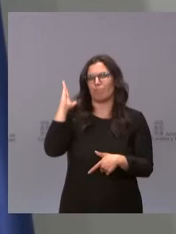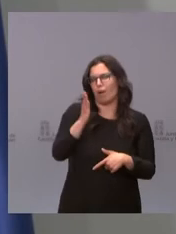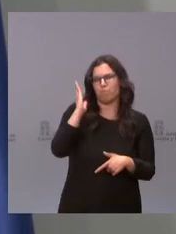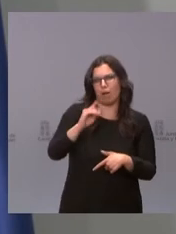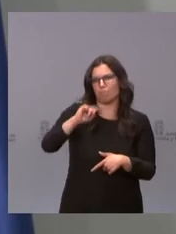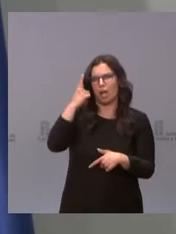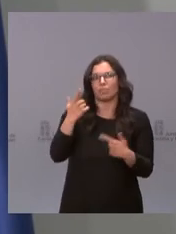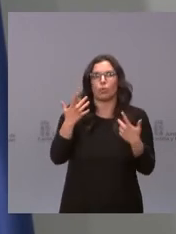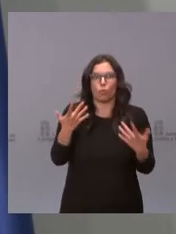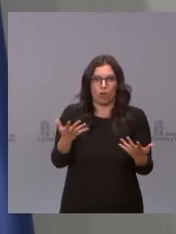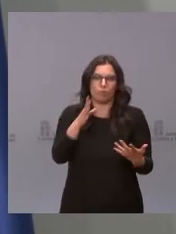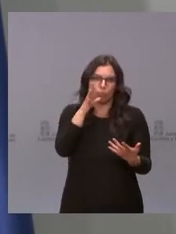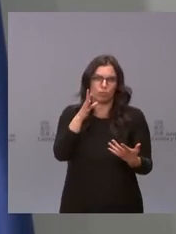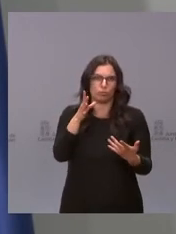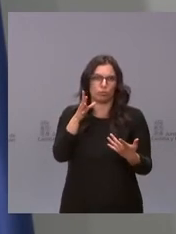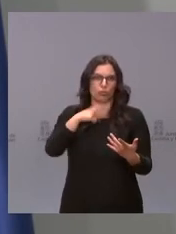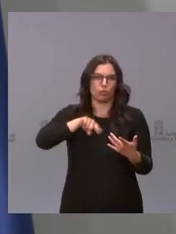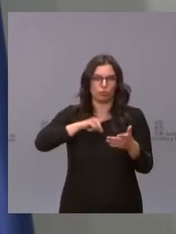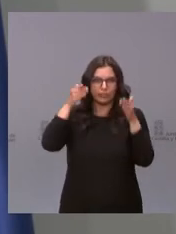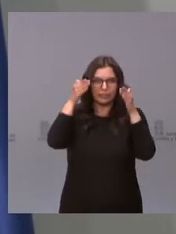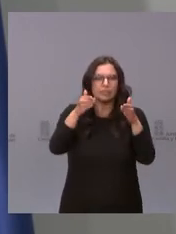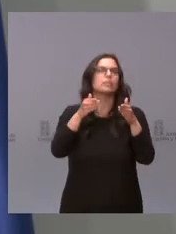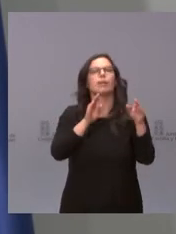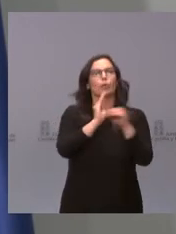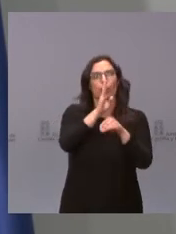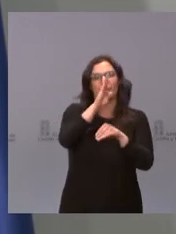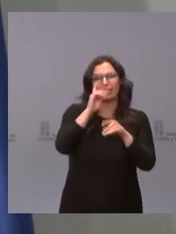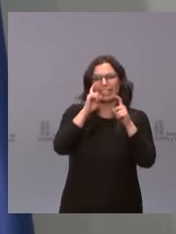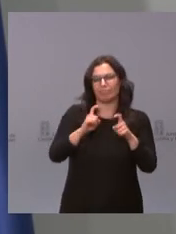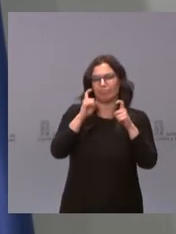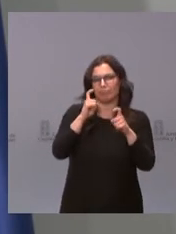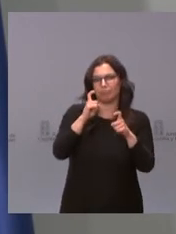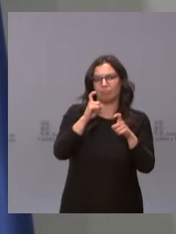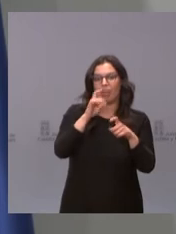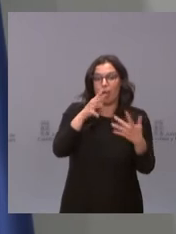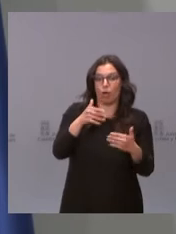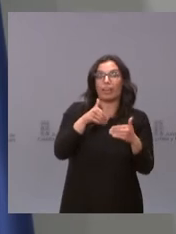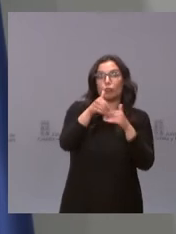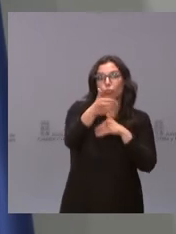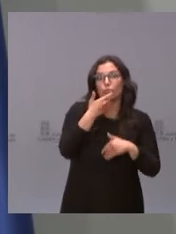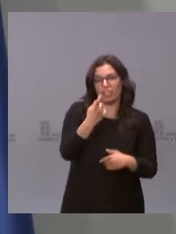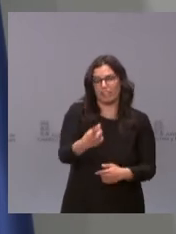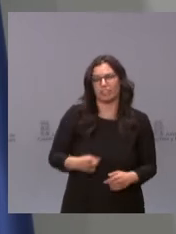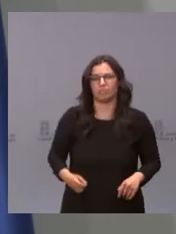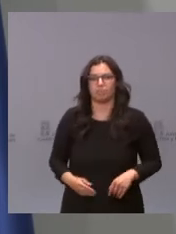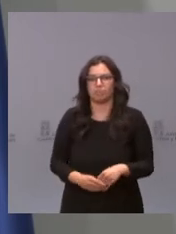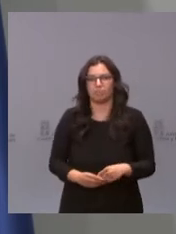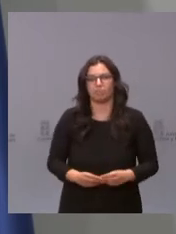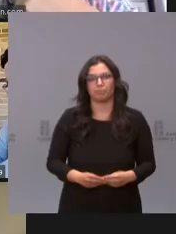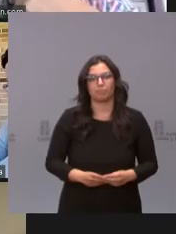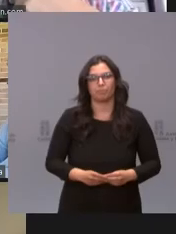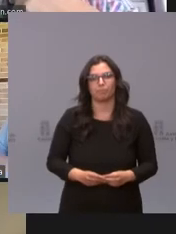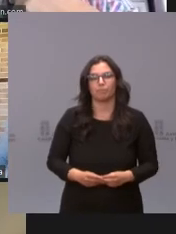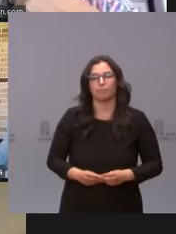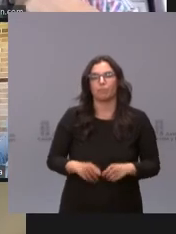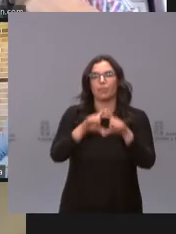y en quienes concentramos nuestras ayudas directas presentes y futuras, si fuera proceso. En la